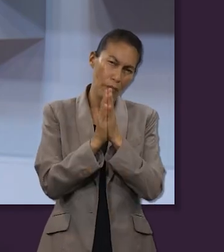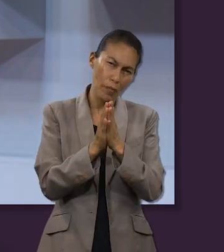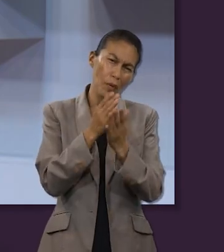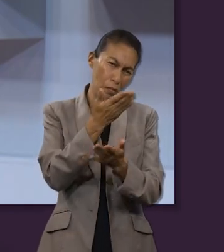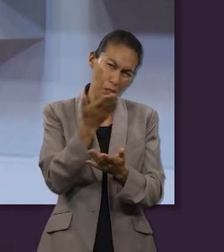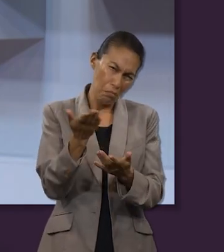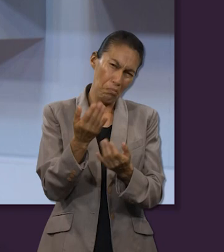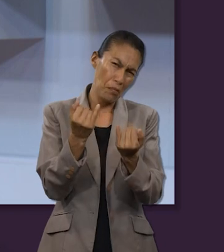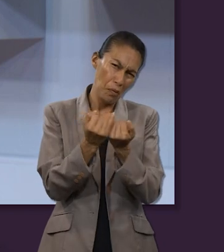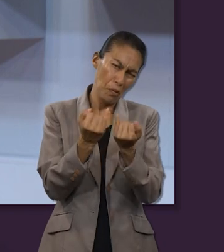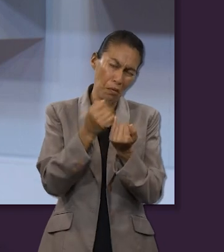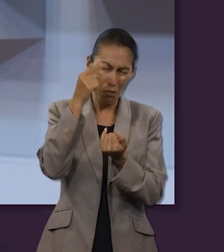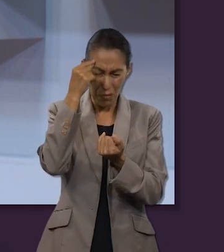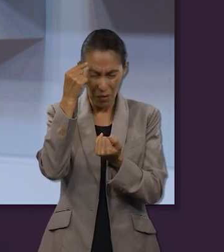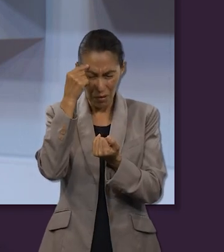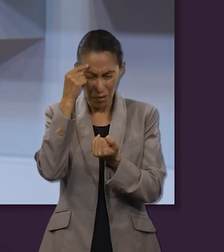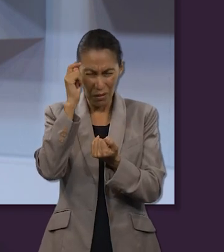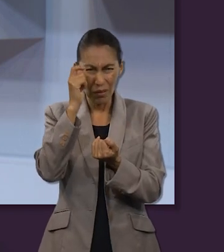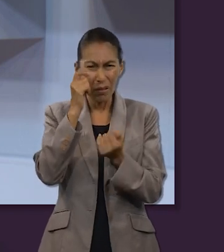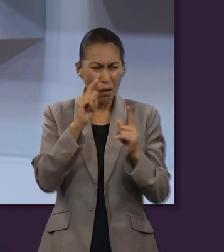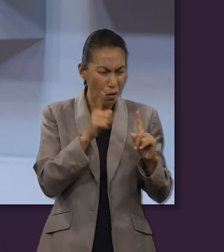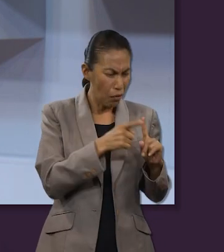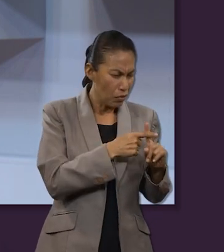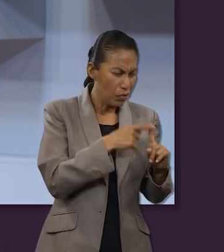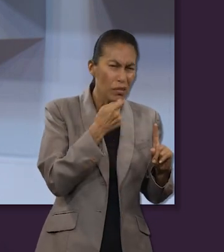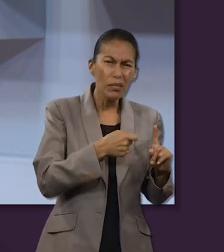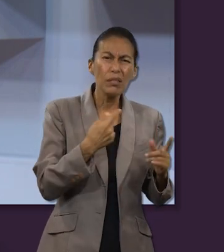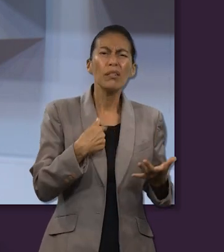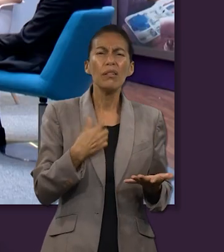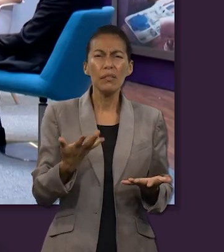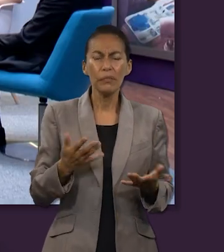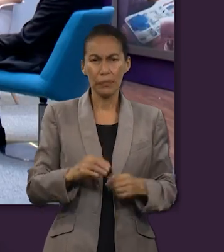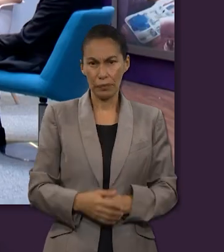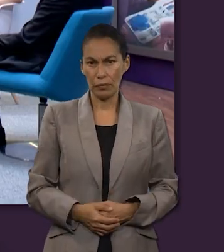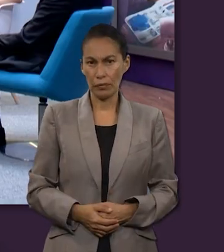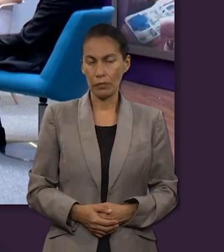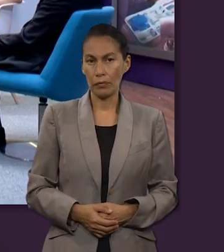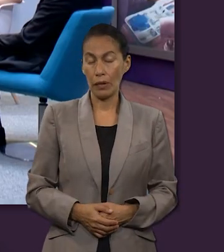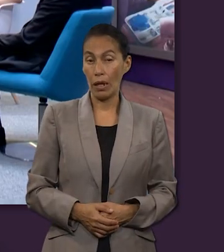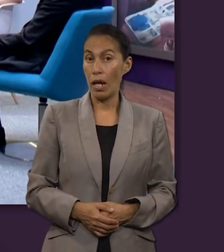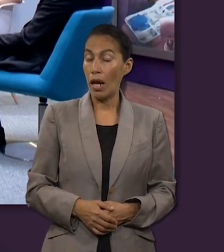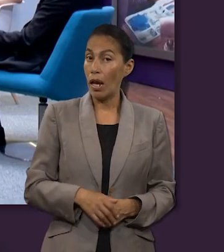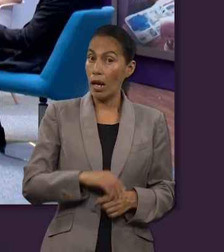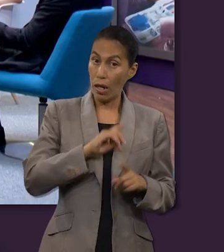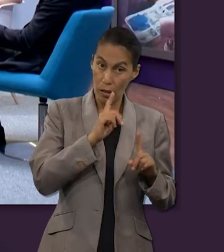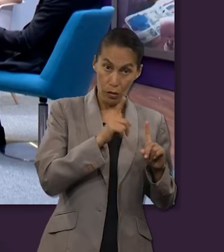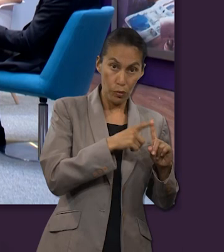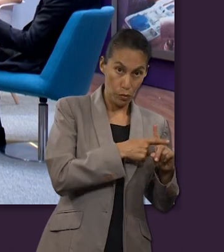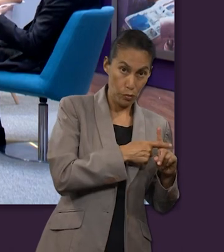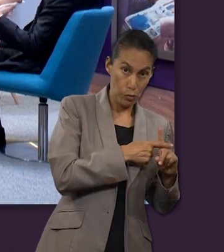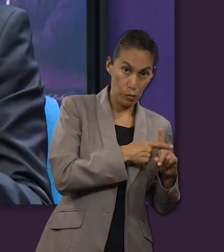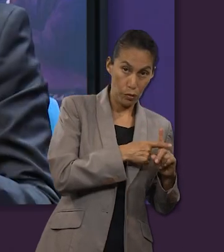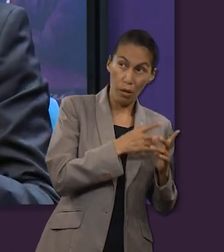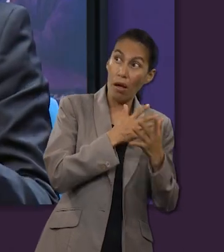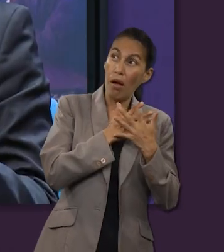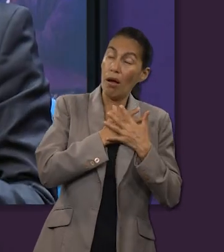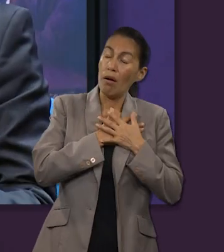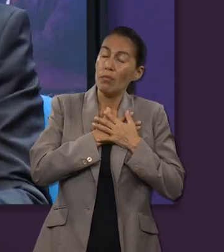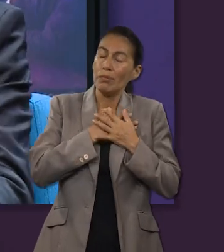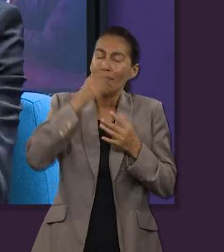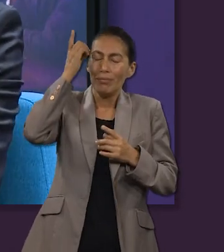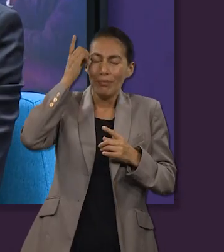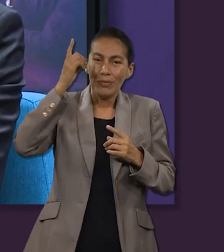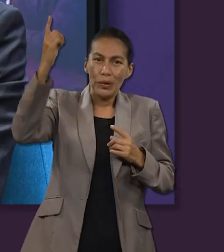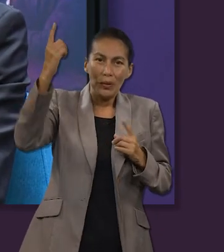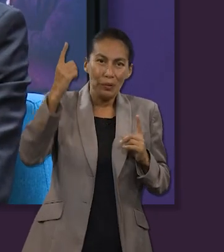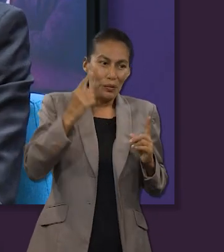nos ven también le pido que respondan a esa pregunta es muy claro que la Cruz es una demostración del amor de